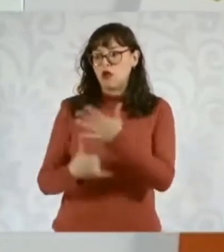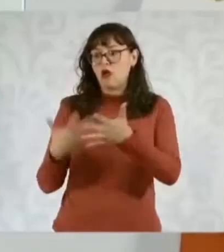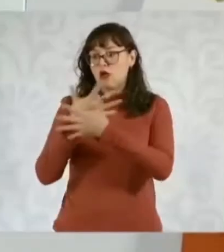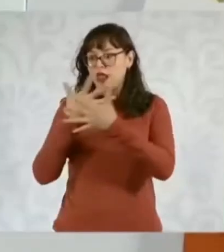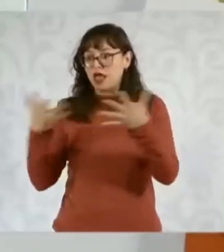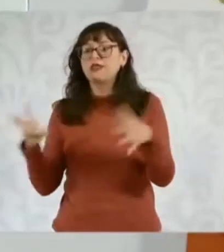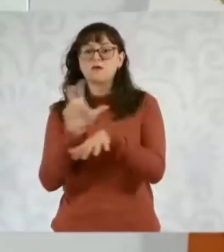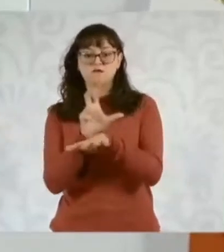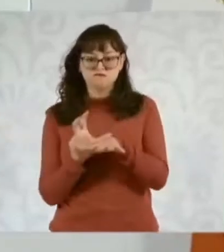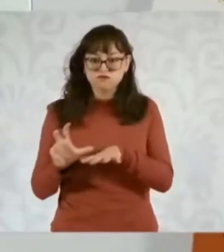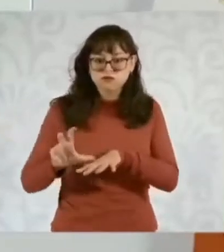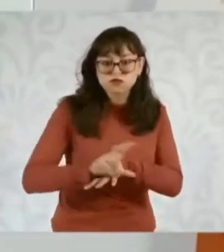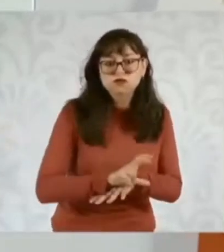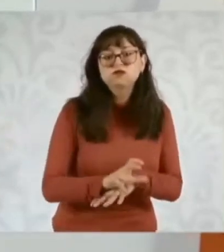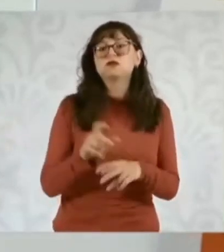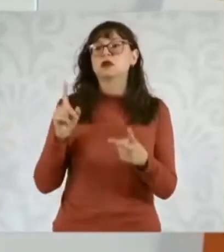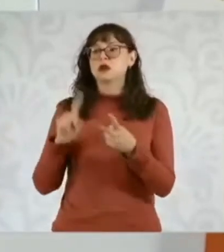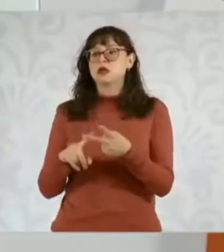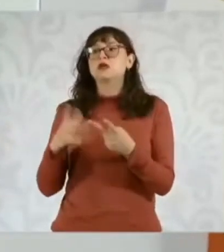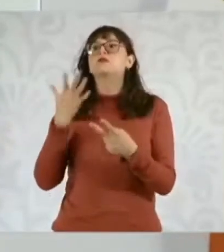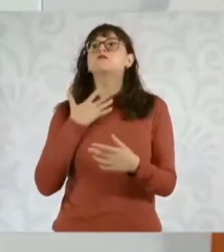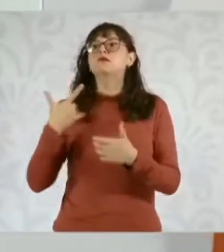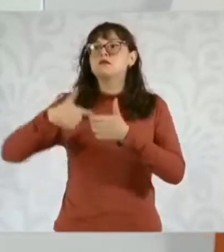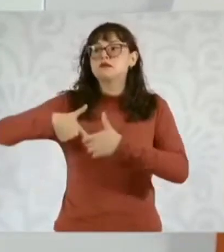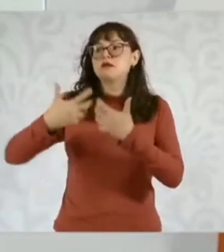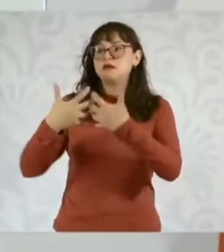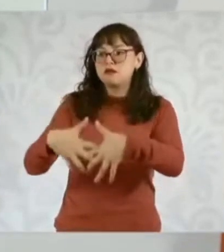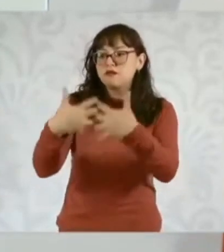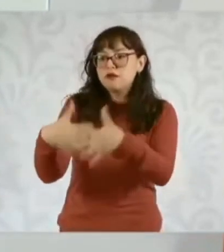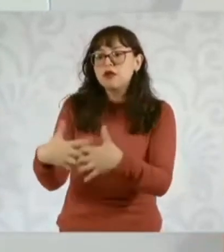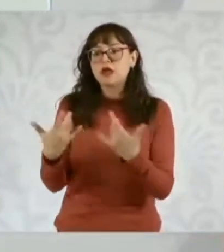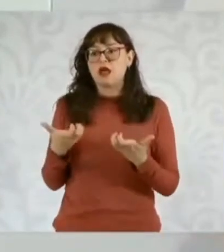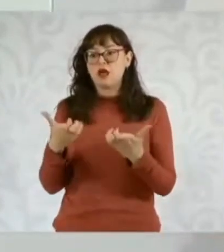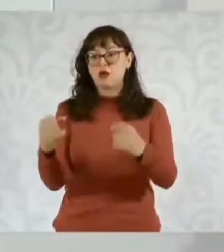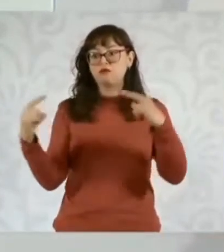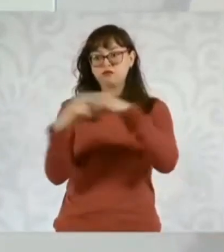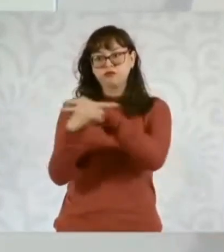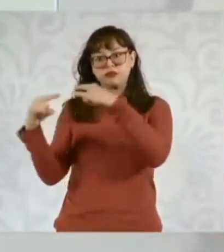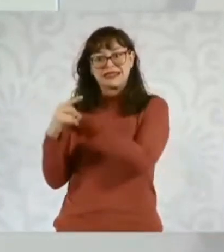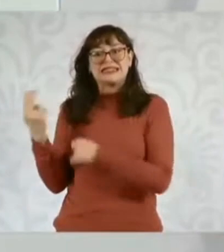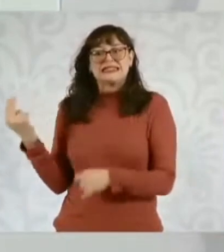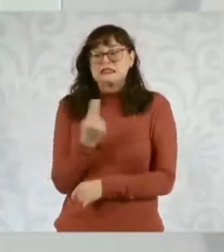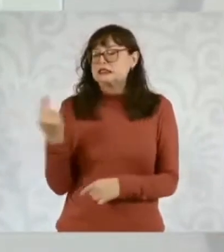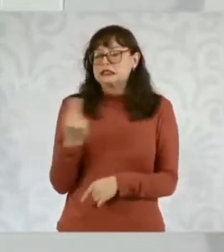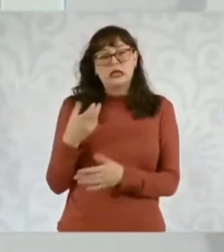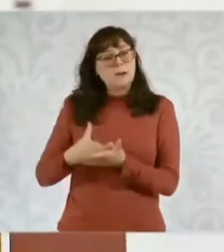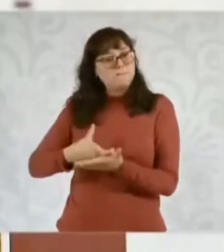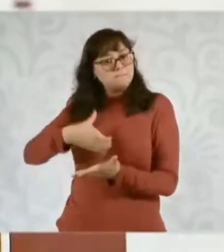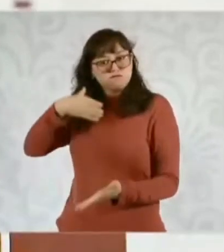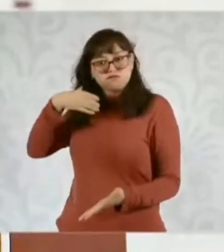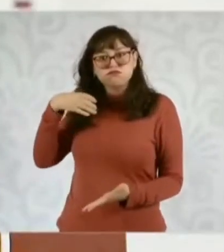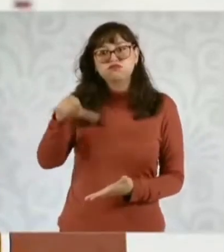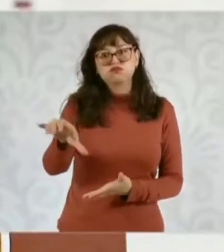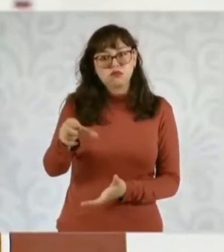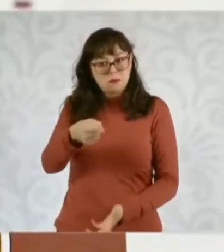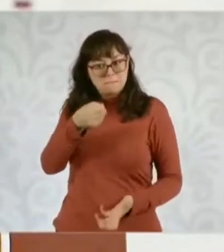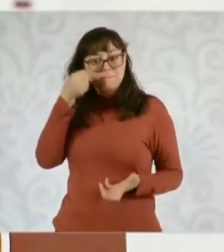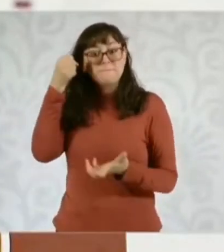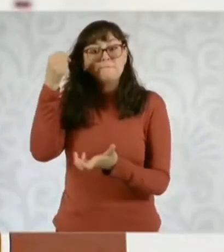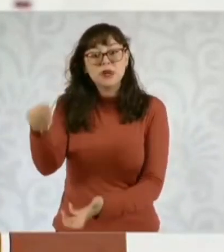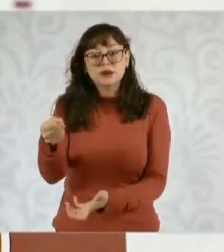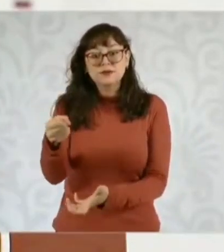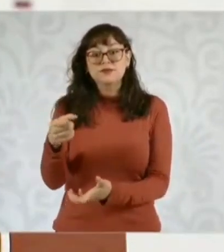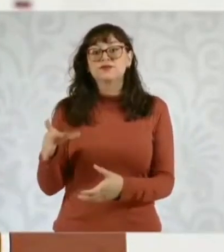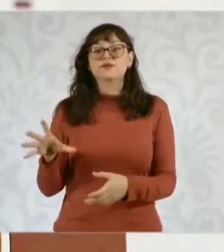carreteras y distintas obras estratégicas que quedara muy poco, digamos, para